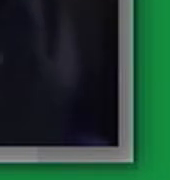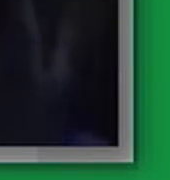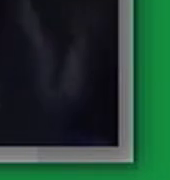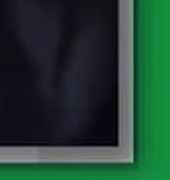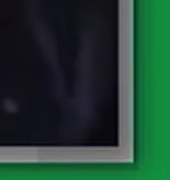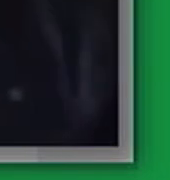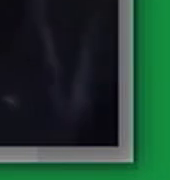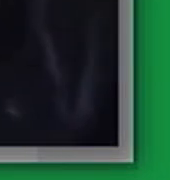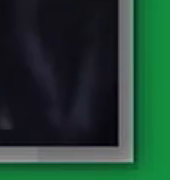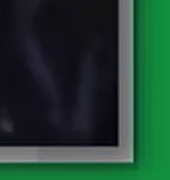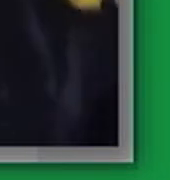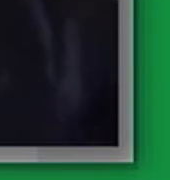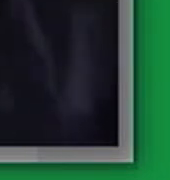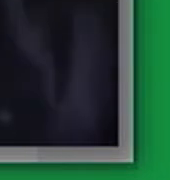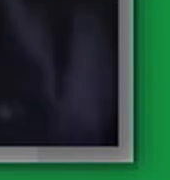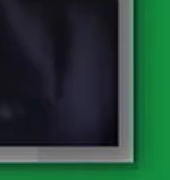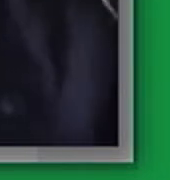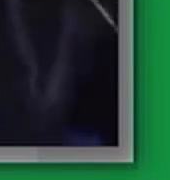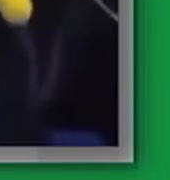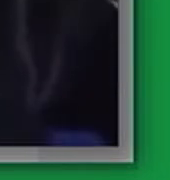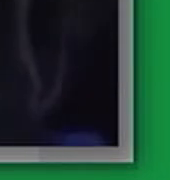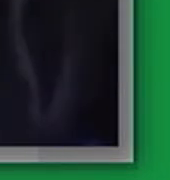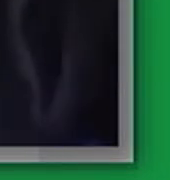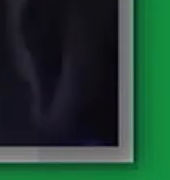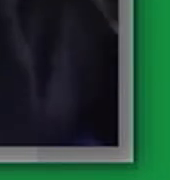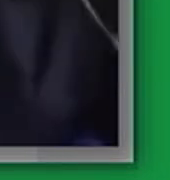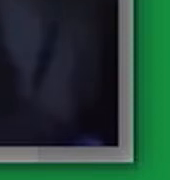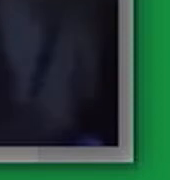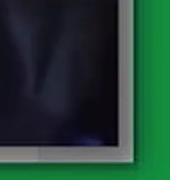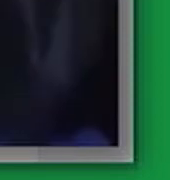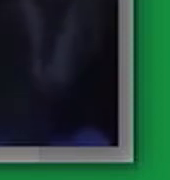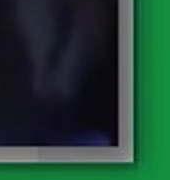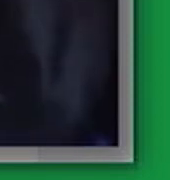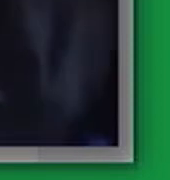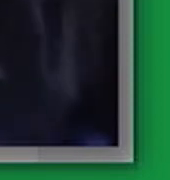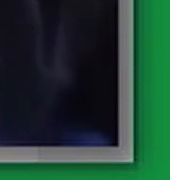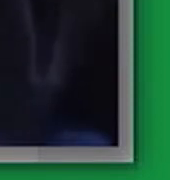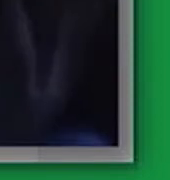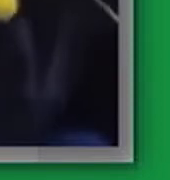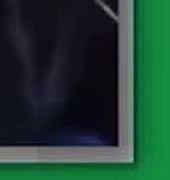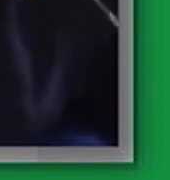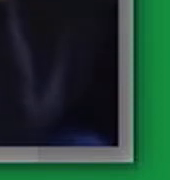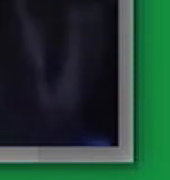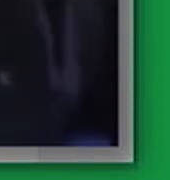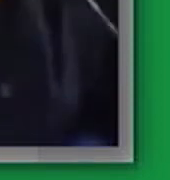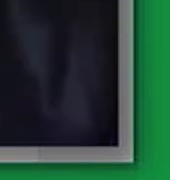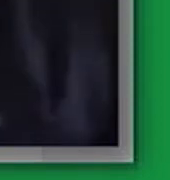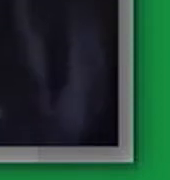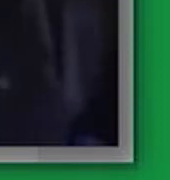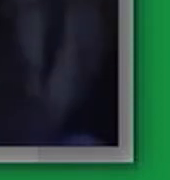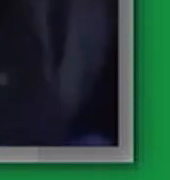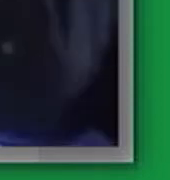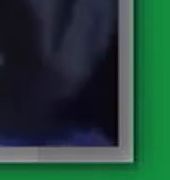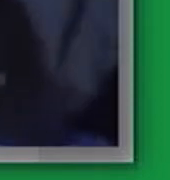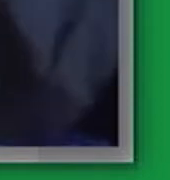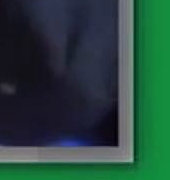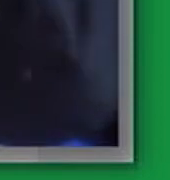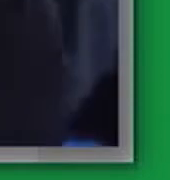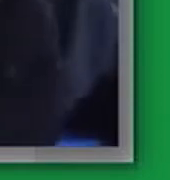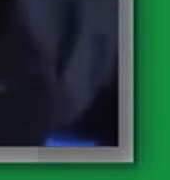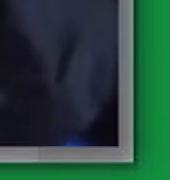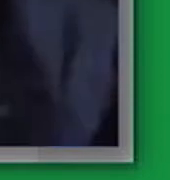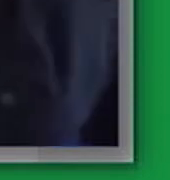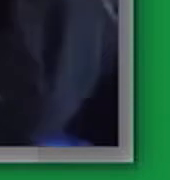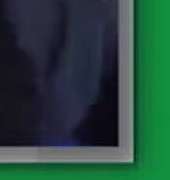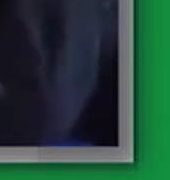generación esos cuentos y esas historias de sucesos a veces imaginarios pero otras veces que también sucedieron pero que le van